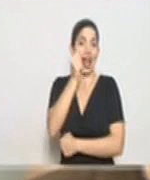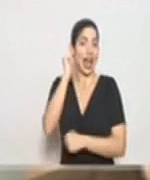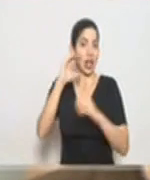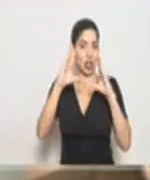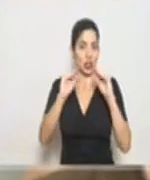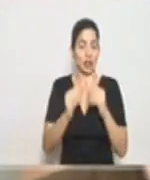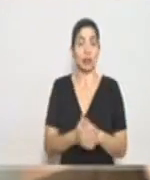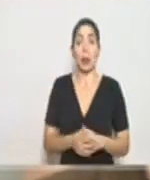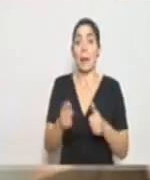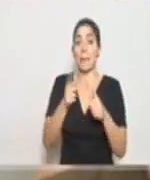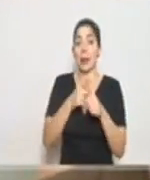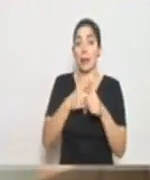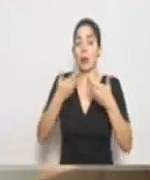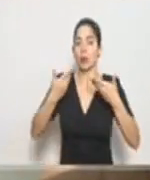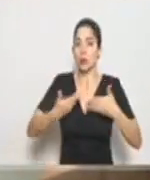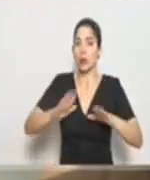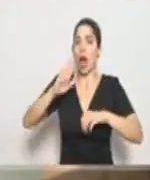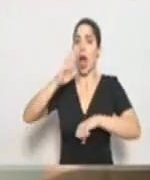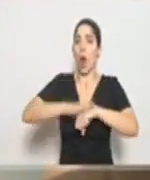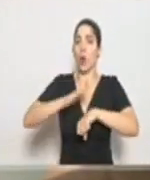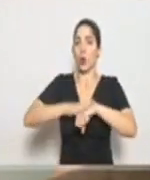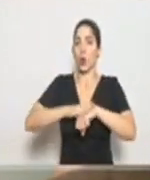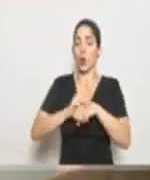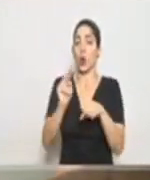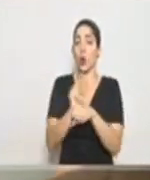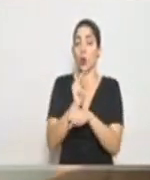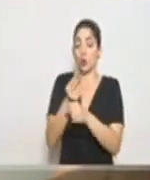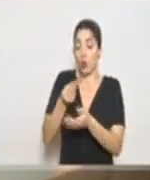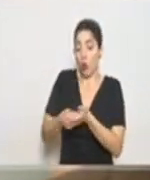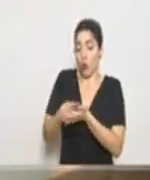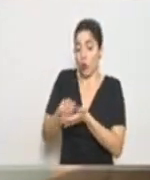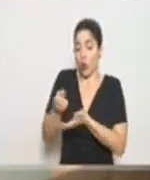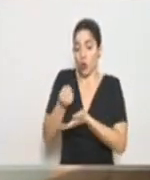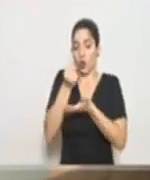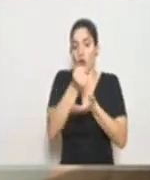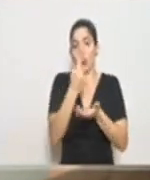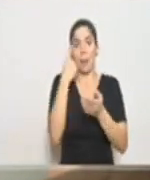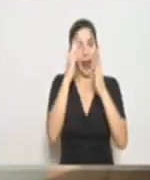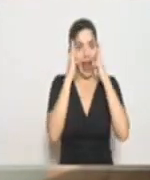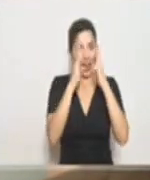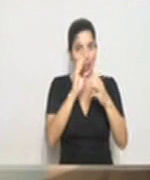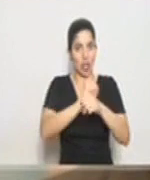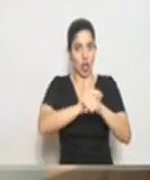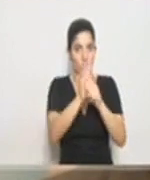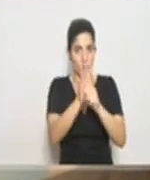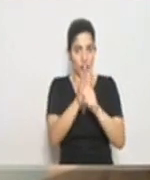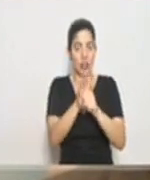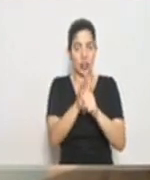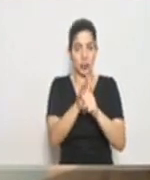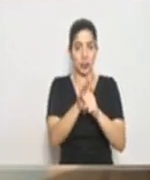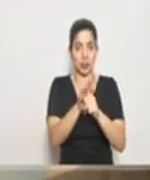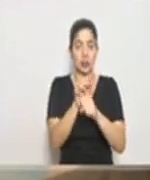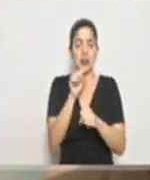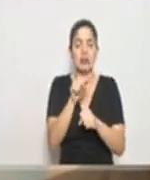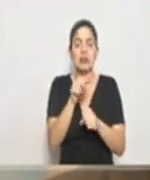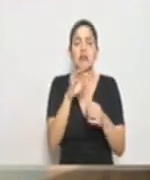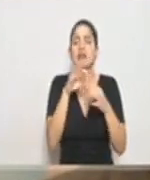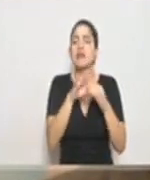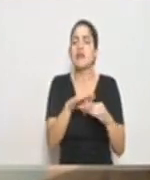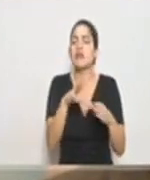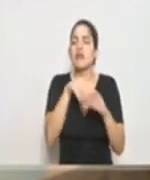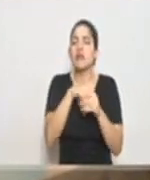Primero, autorizar el uso de recursos para la atención del COVID-19, entre ellos